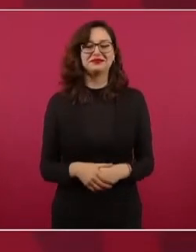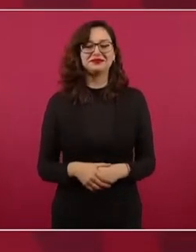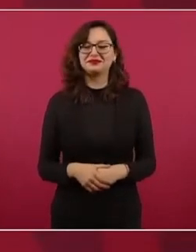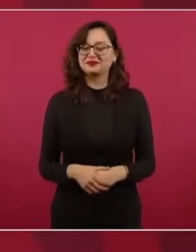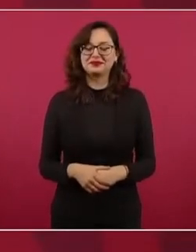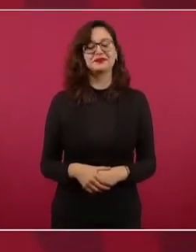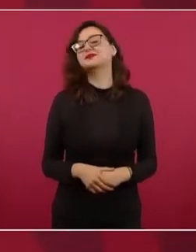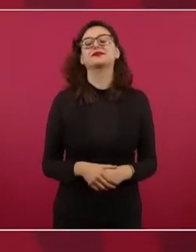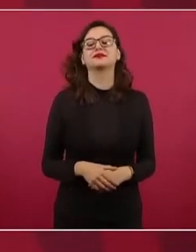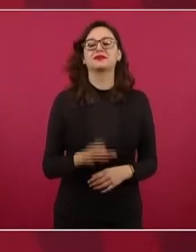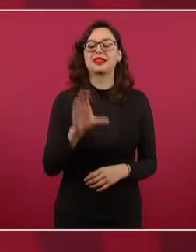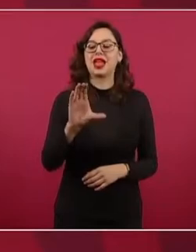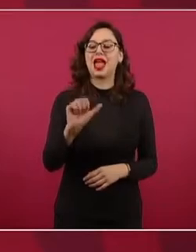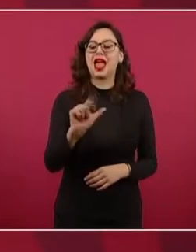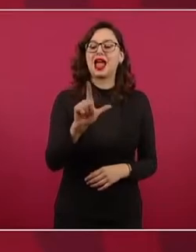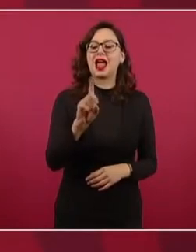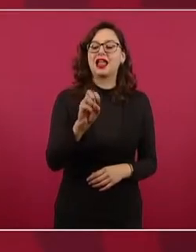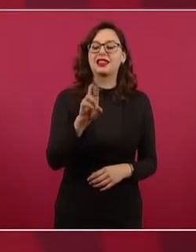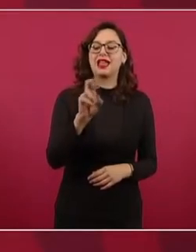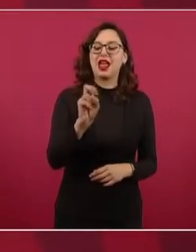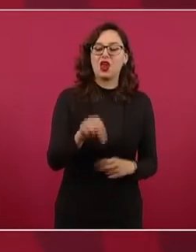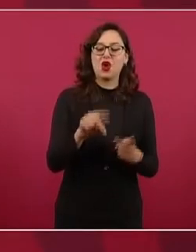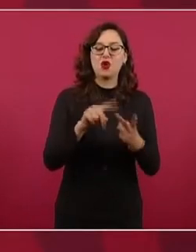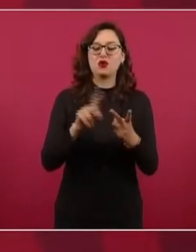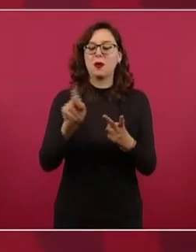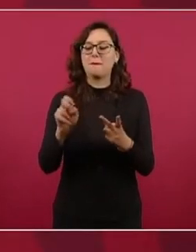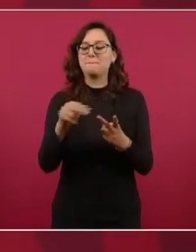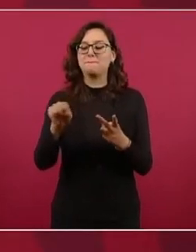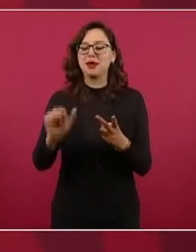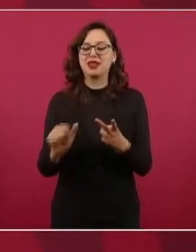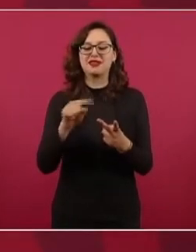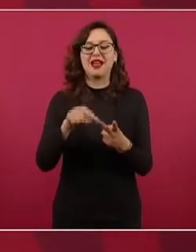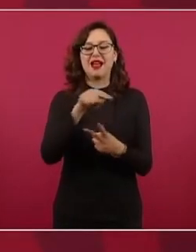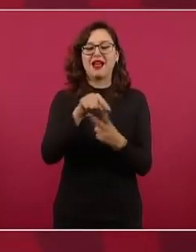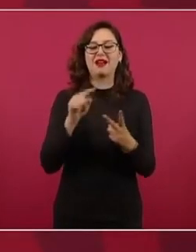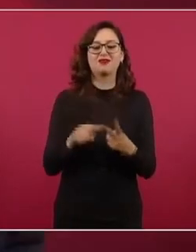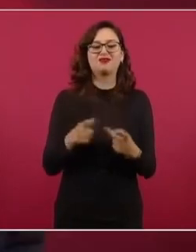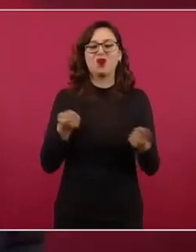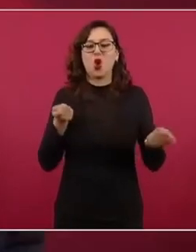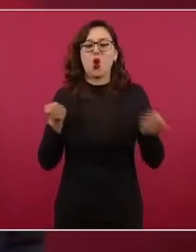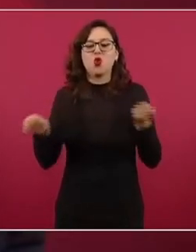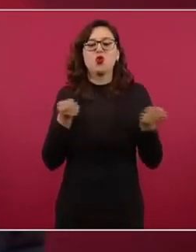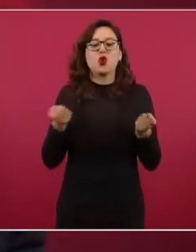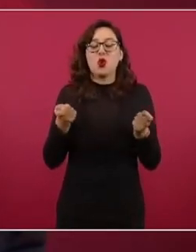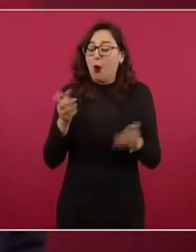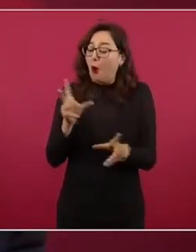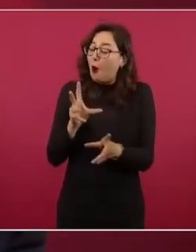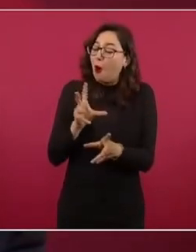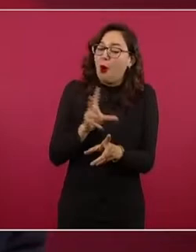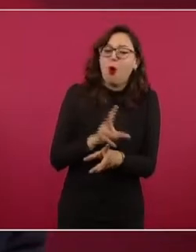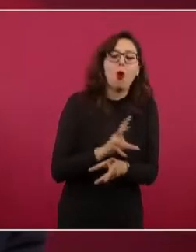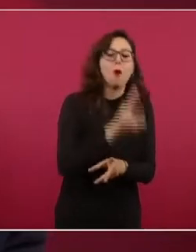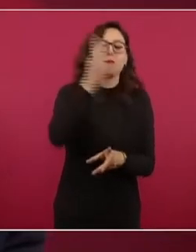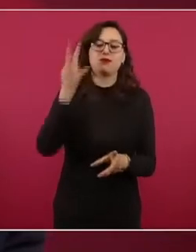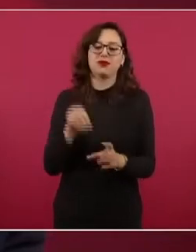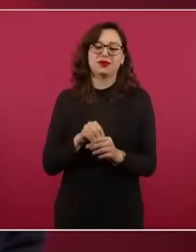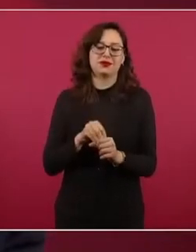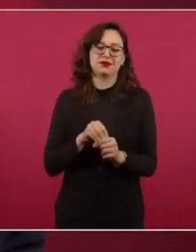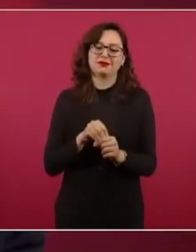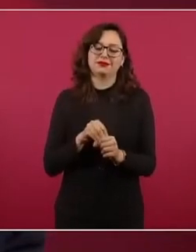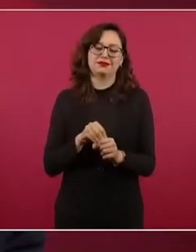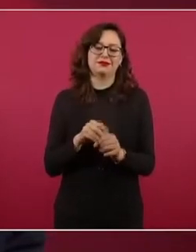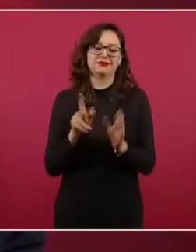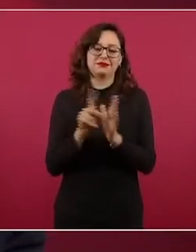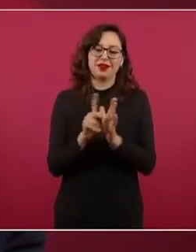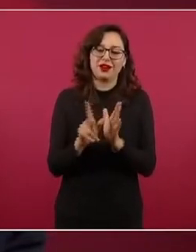Calderón y Peña Nieto tenían control casi absoluto de los medios de